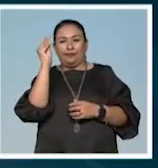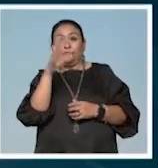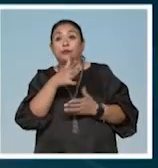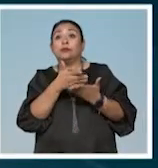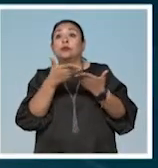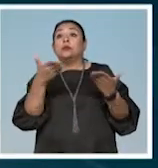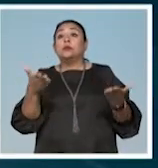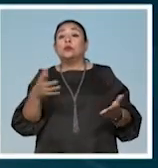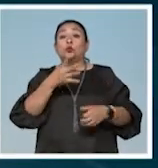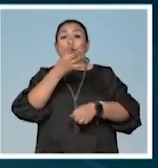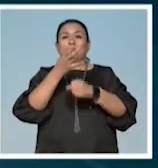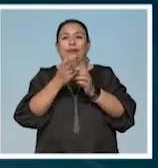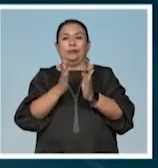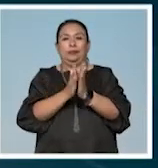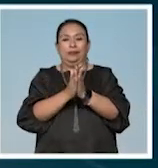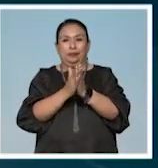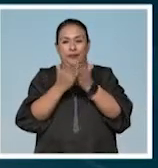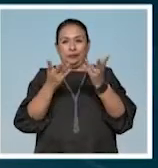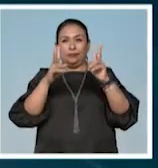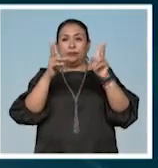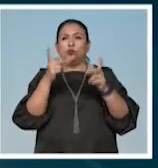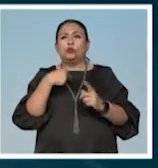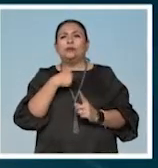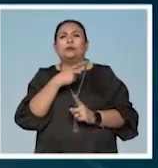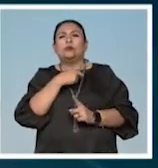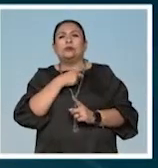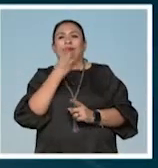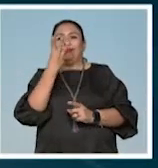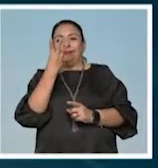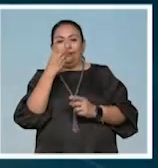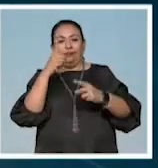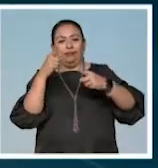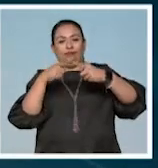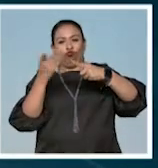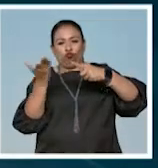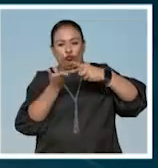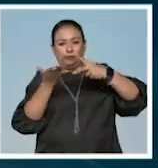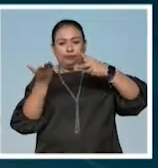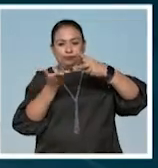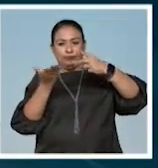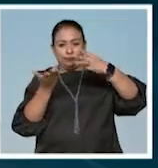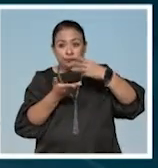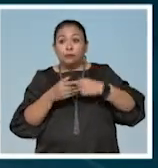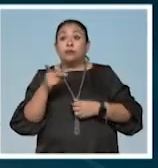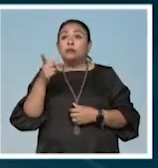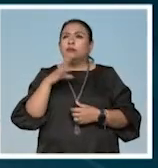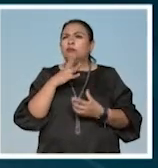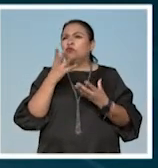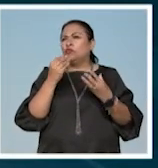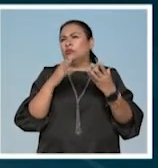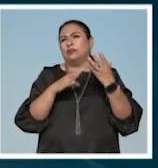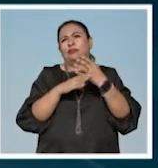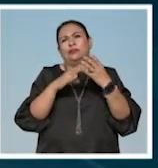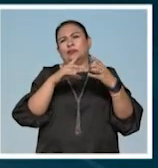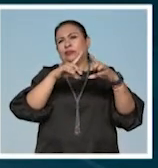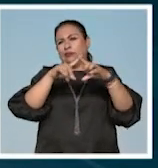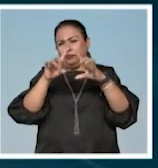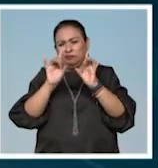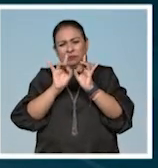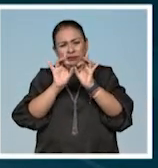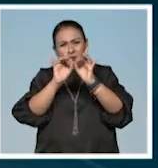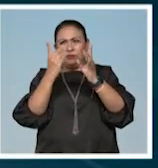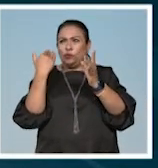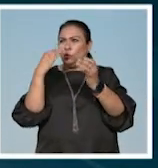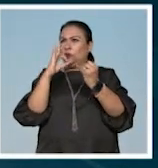ahora lanza su cuarta publicación La soledad en tres actos han sucedido muchísimas cosas en los